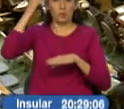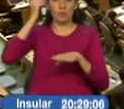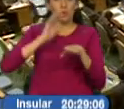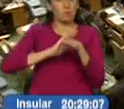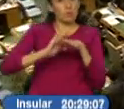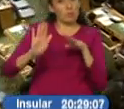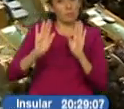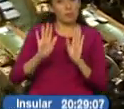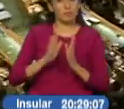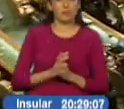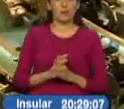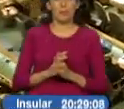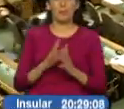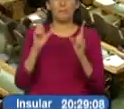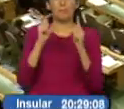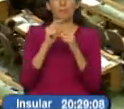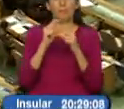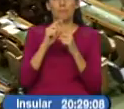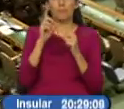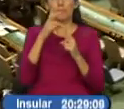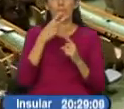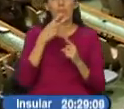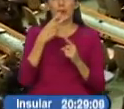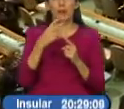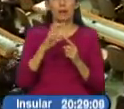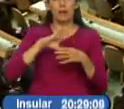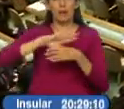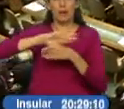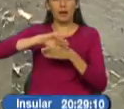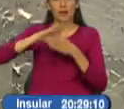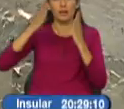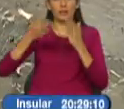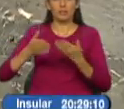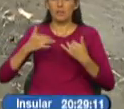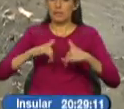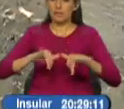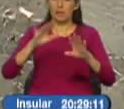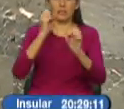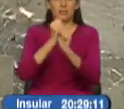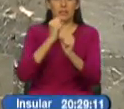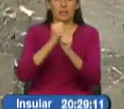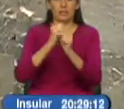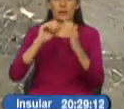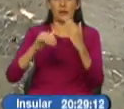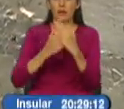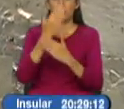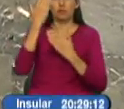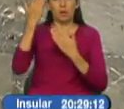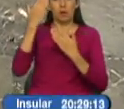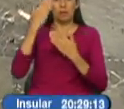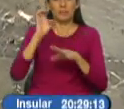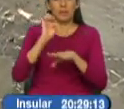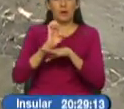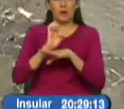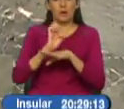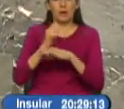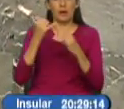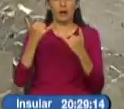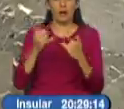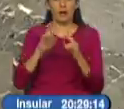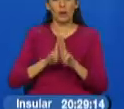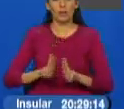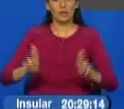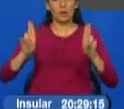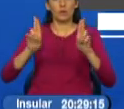De acuerdo a palabras del embajador Horacio Sevilla ya se trabaja en la continuidad de ejecución de las políticas que Ecuador ha impulsado en el seno de la